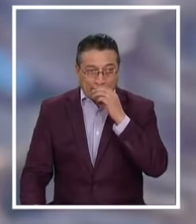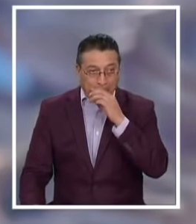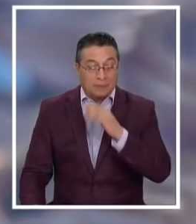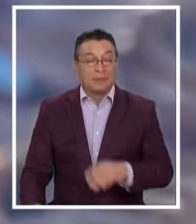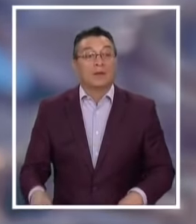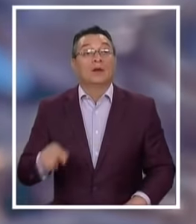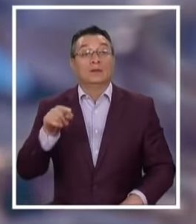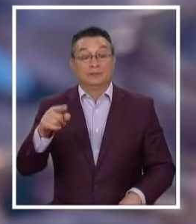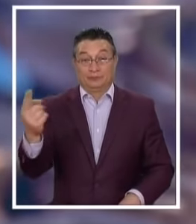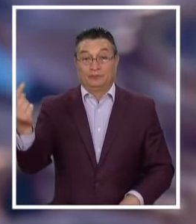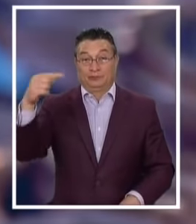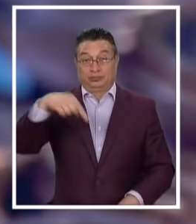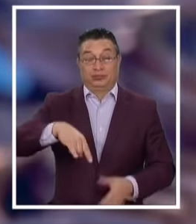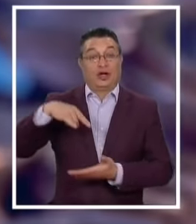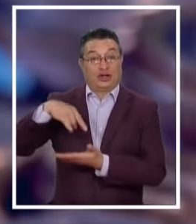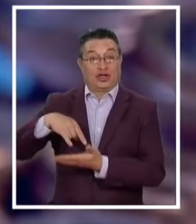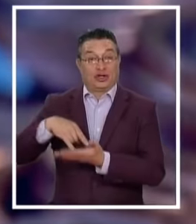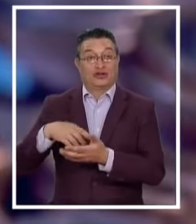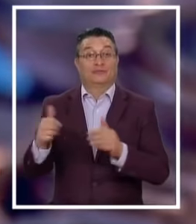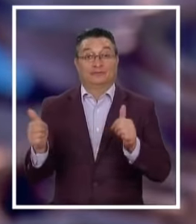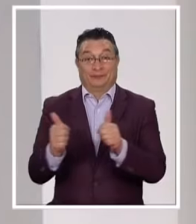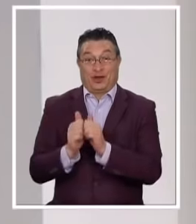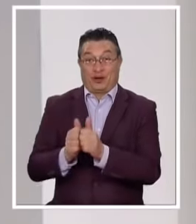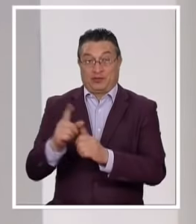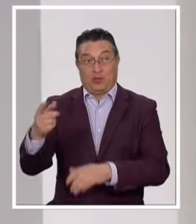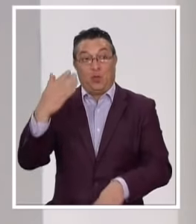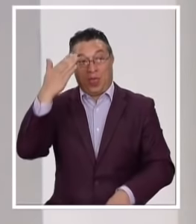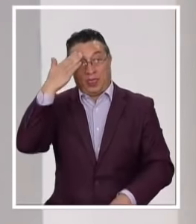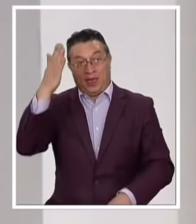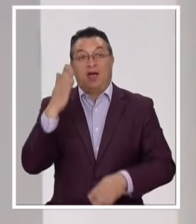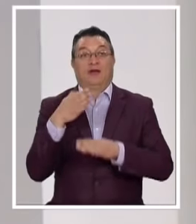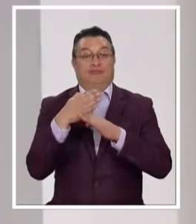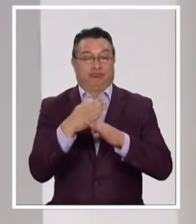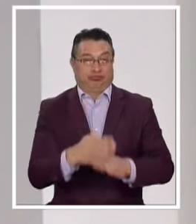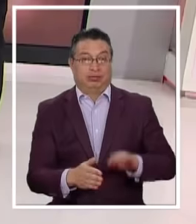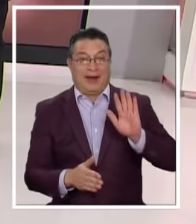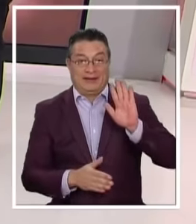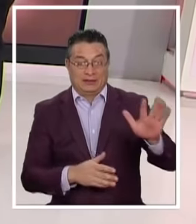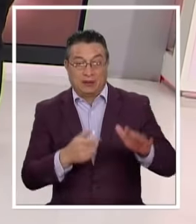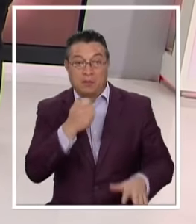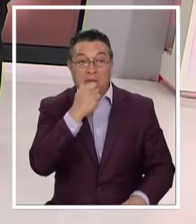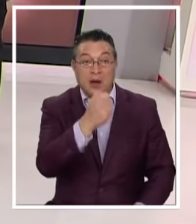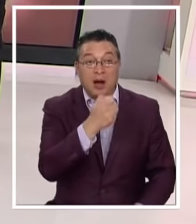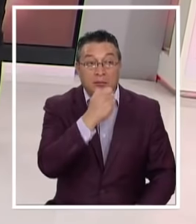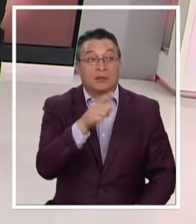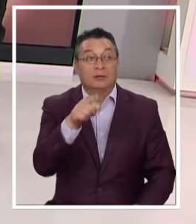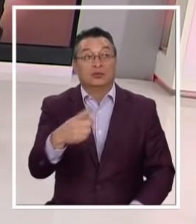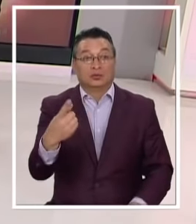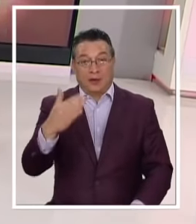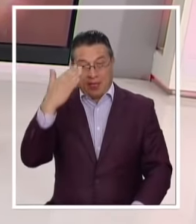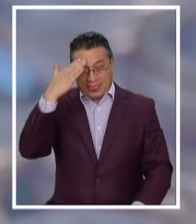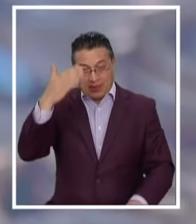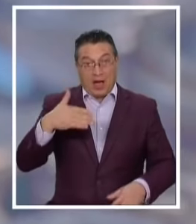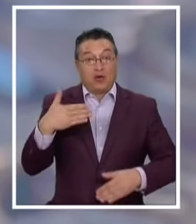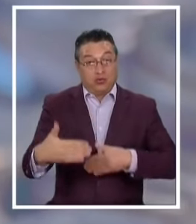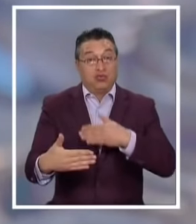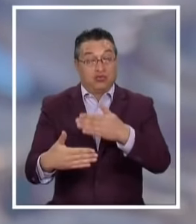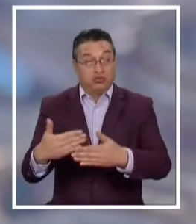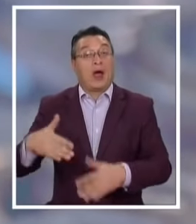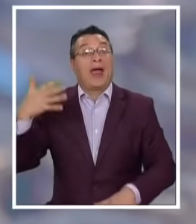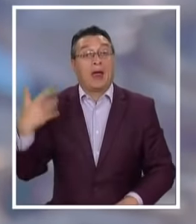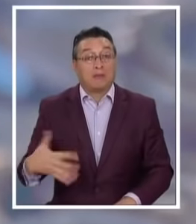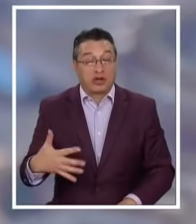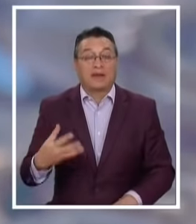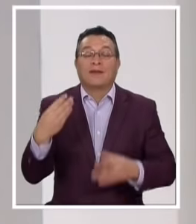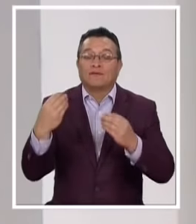Bueno, viene llegando directamente del Congreso nuestro compañero Kevin Felgueras Estuvo durante toda la jornada en esta tramitación Kevin, y se vienen días y jornadas muy claves